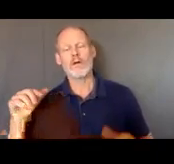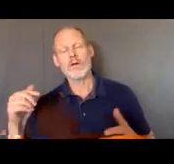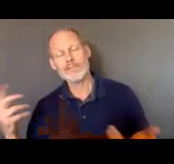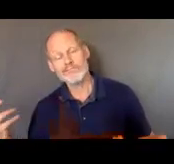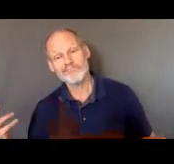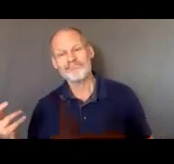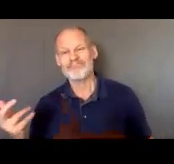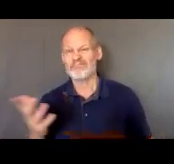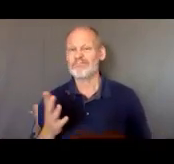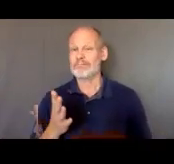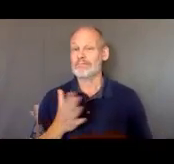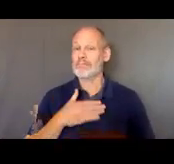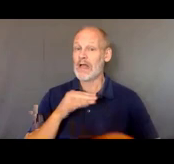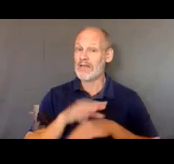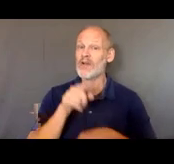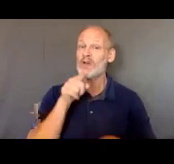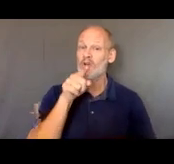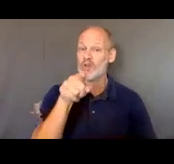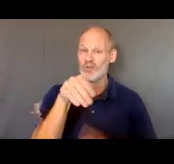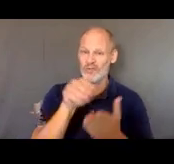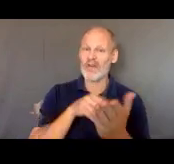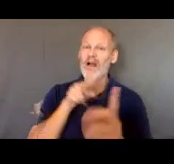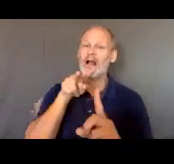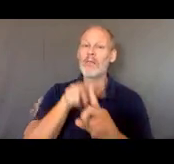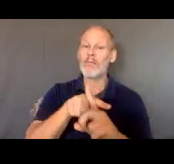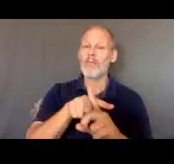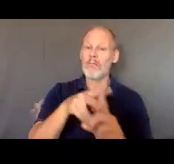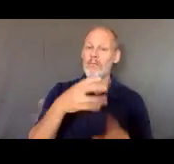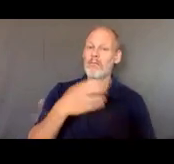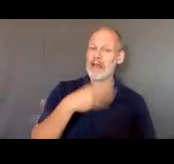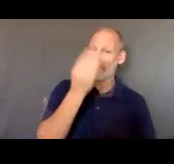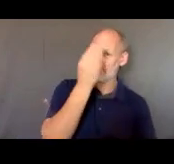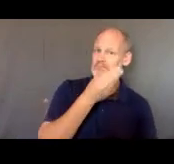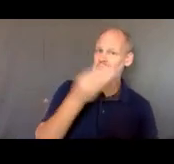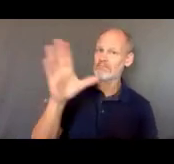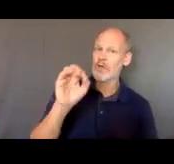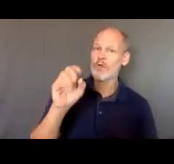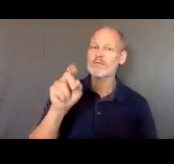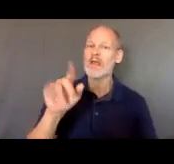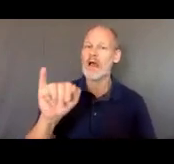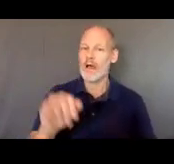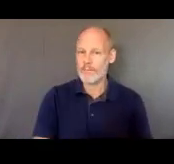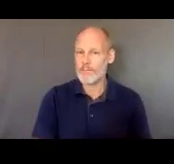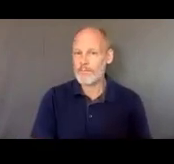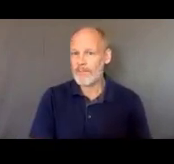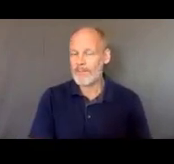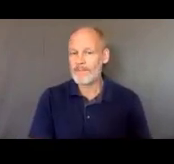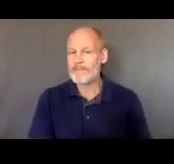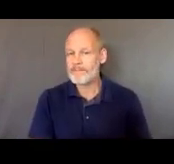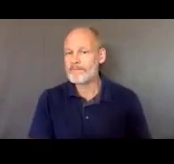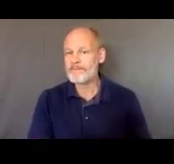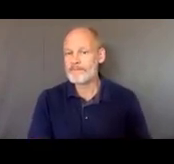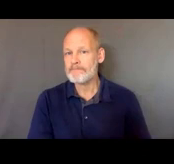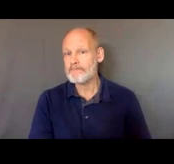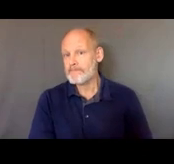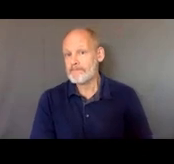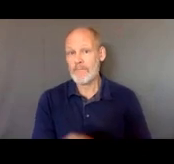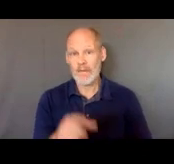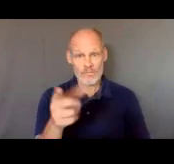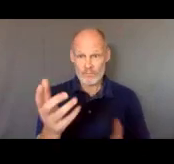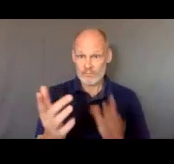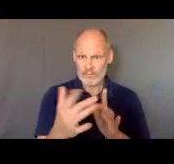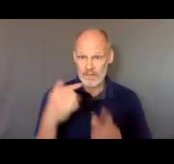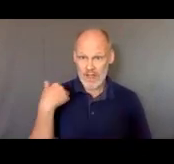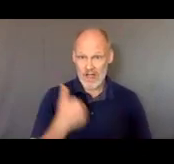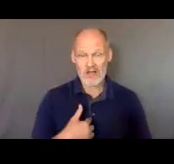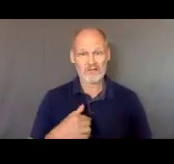algo que yo sugeriría que usted presenten una queja en OSPI y ciertamente comuníquense con nosotros y nosotros